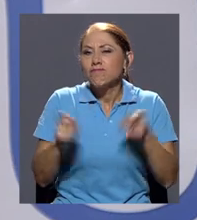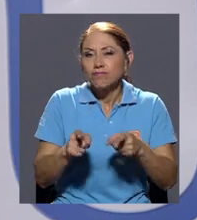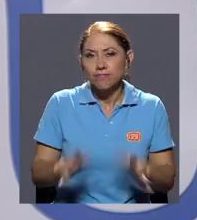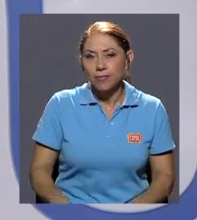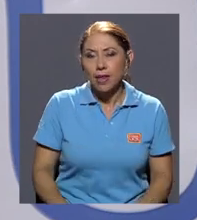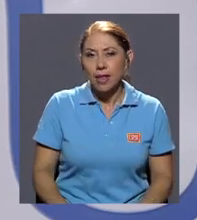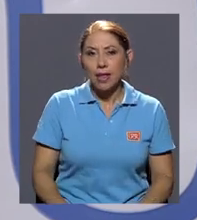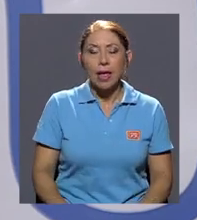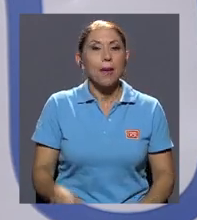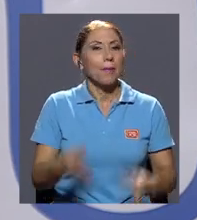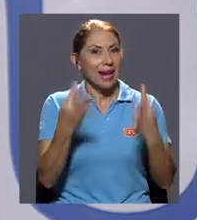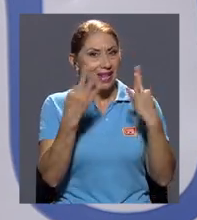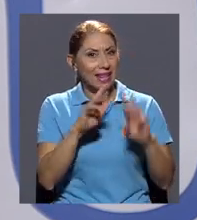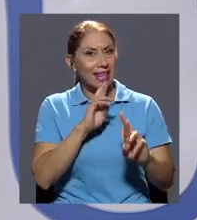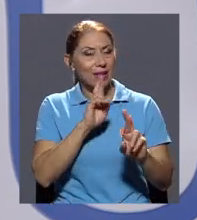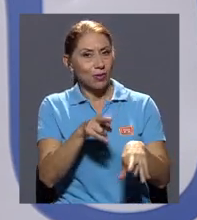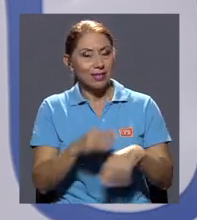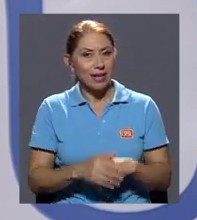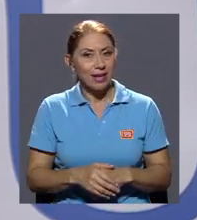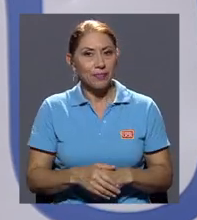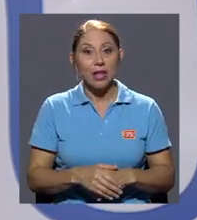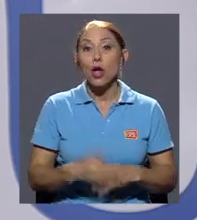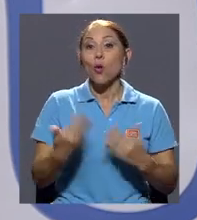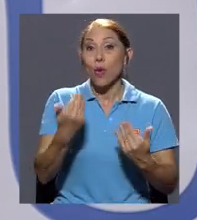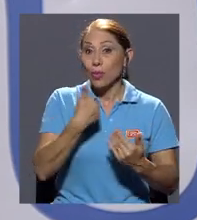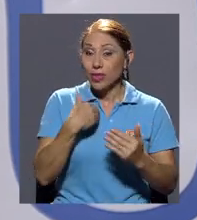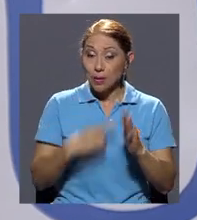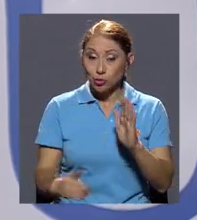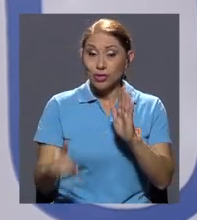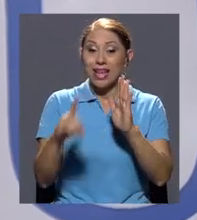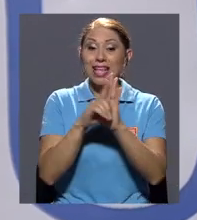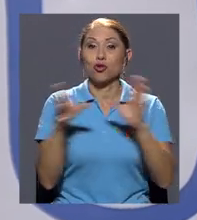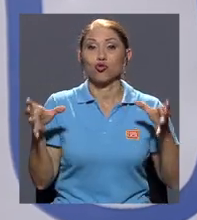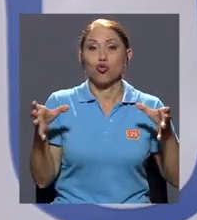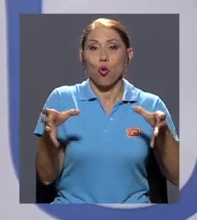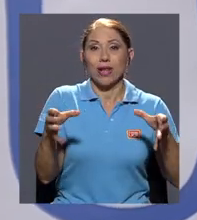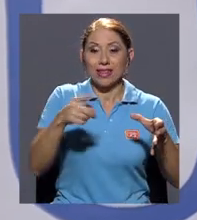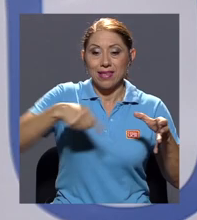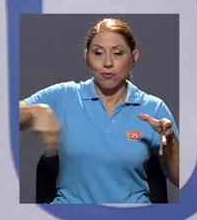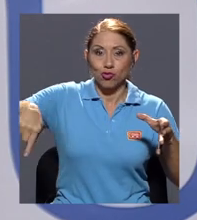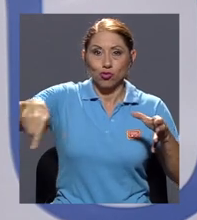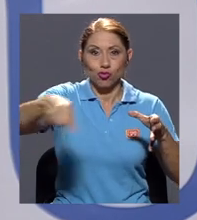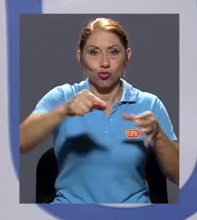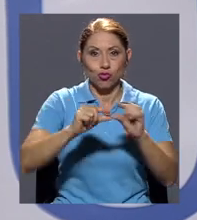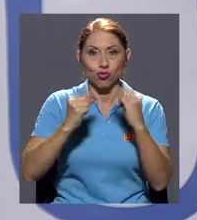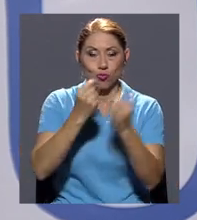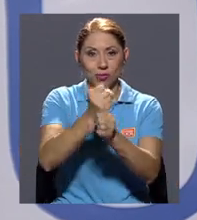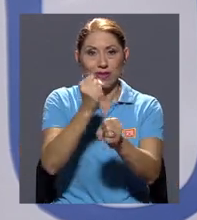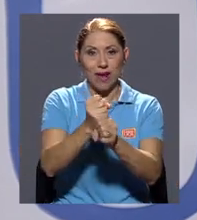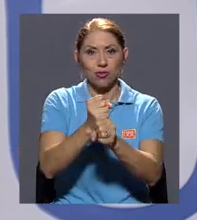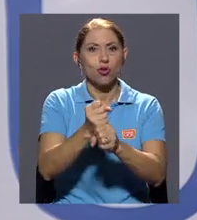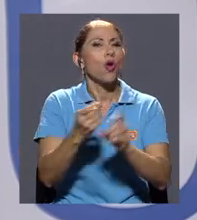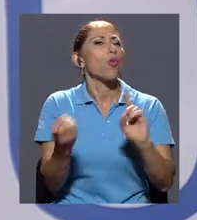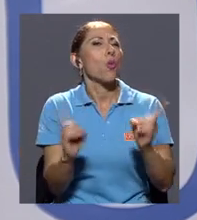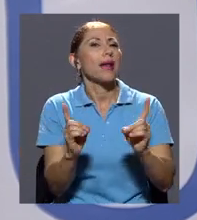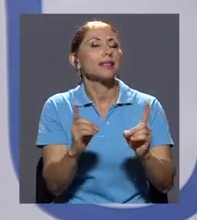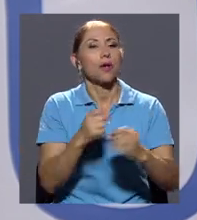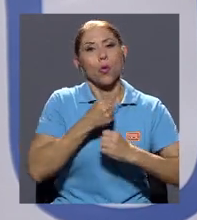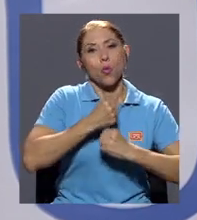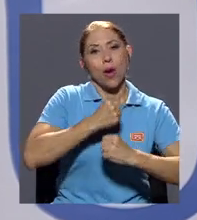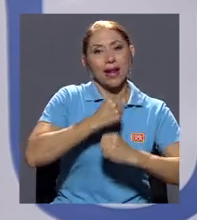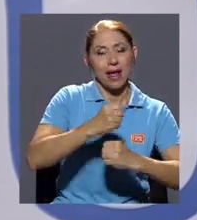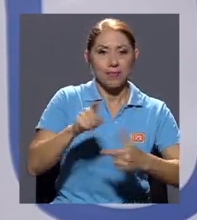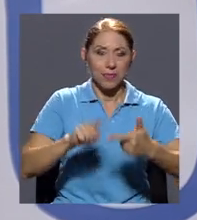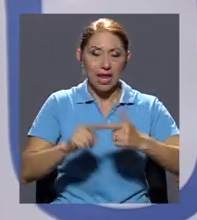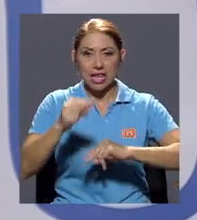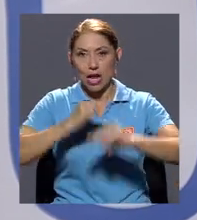tratar de contestarte la pregunta, cuando tenemos derechos colectivos, cuando hablamos de derechos colectivos, del trabajo estamos hablando de la huelga, de la negociación colectiva